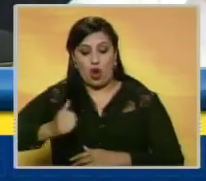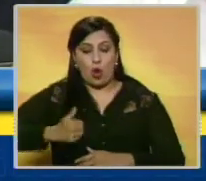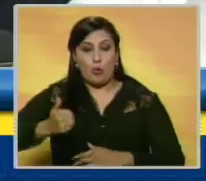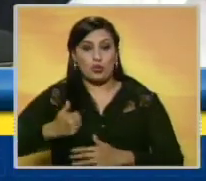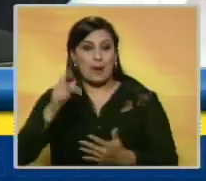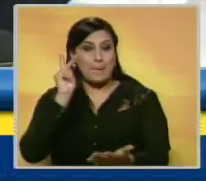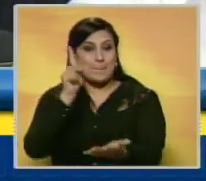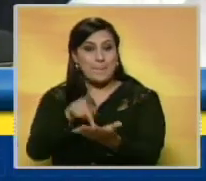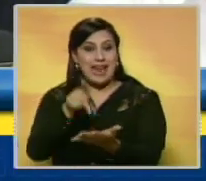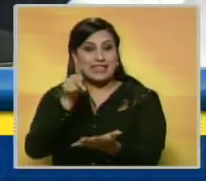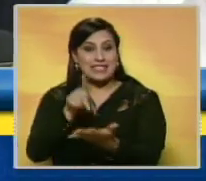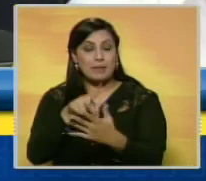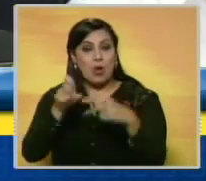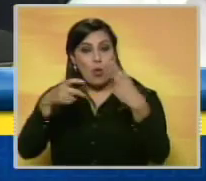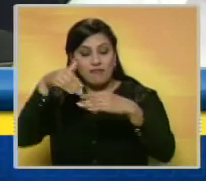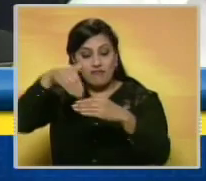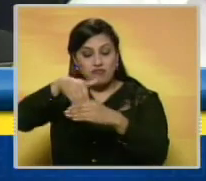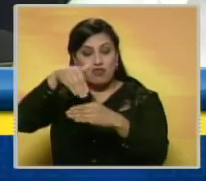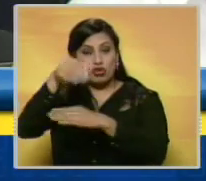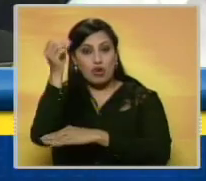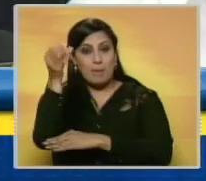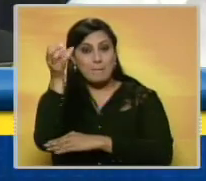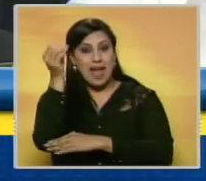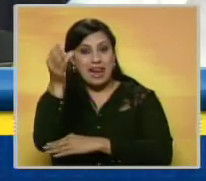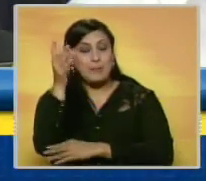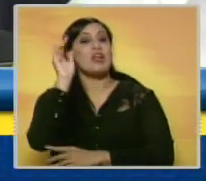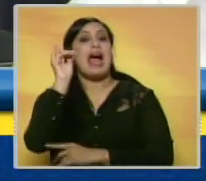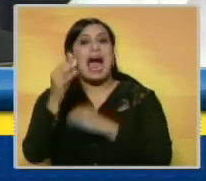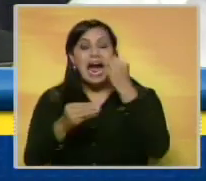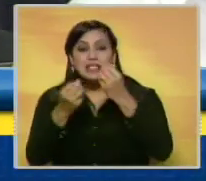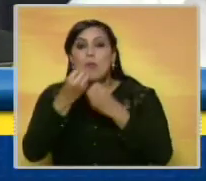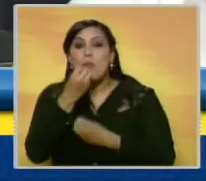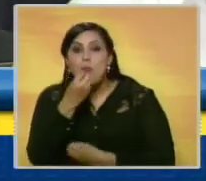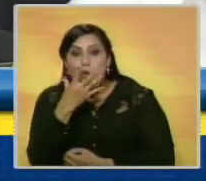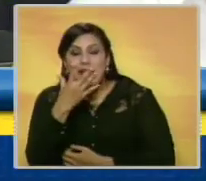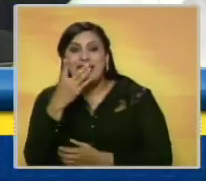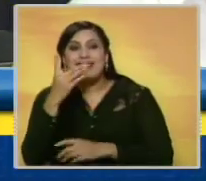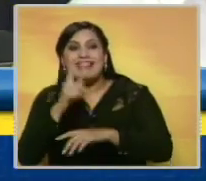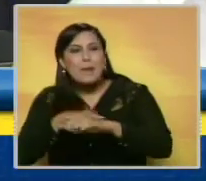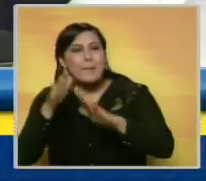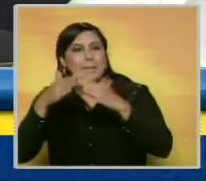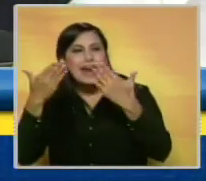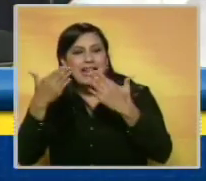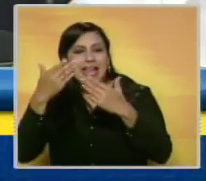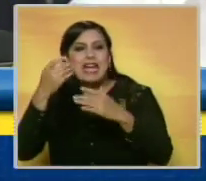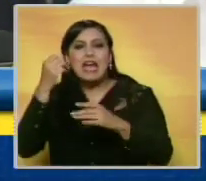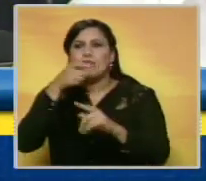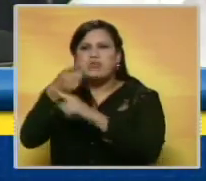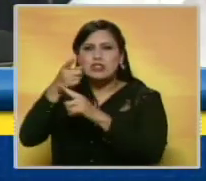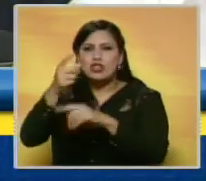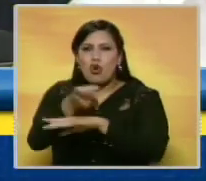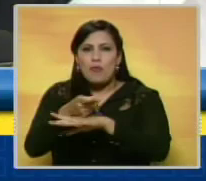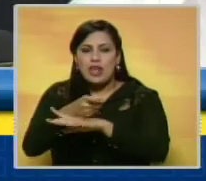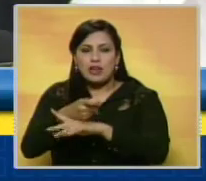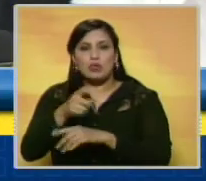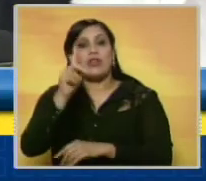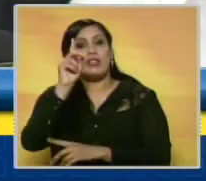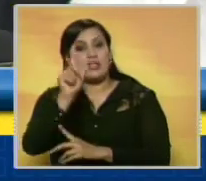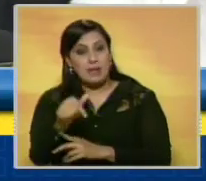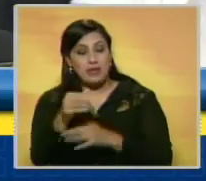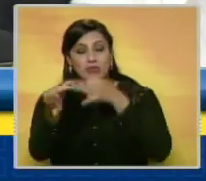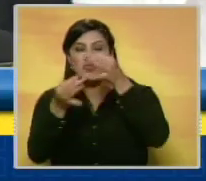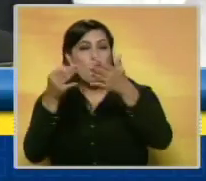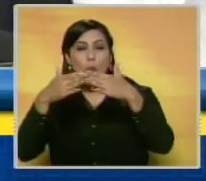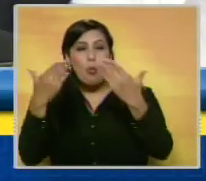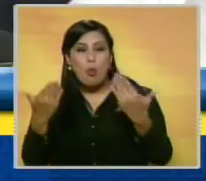de participar en unas elecciones parlamentarias y esa será una buena ocasión para pasar factura al gobierno. Estas declaraciones